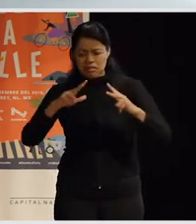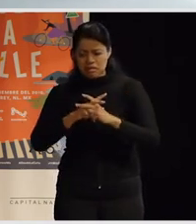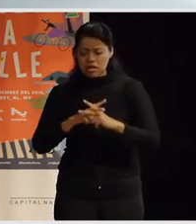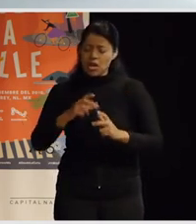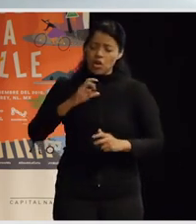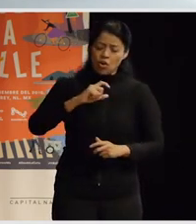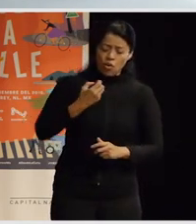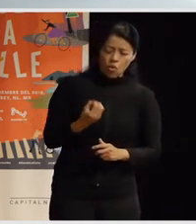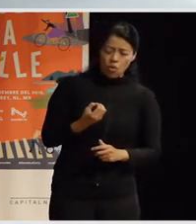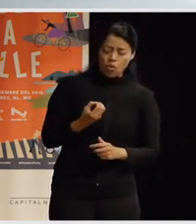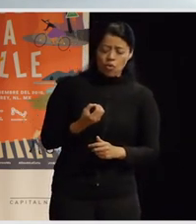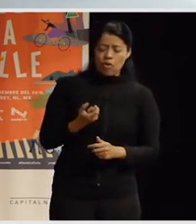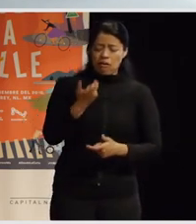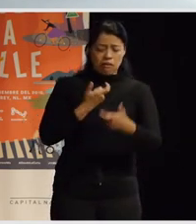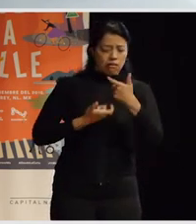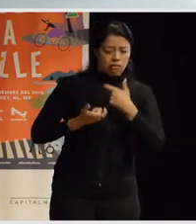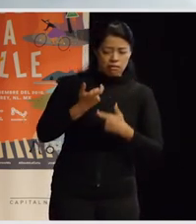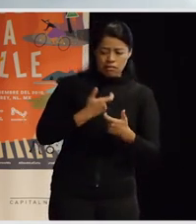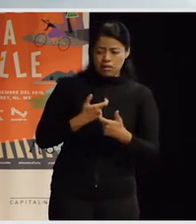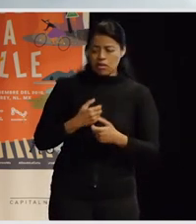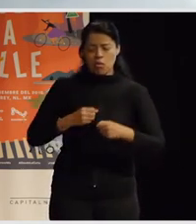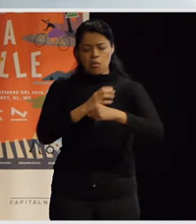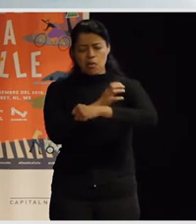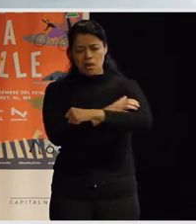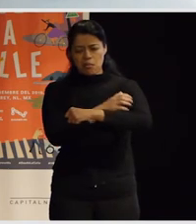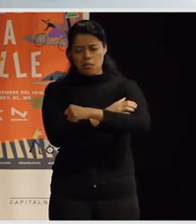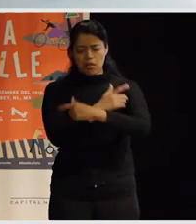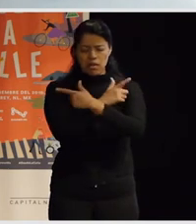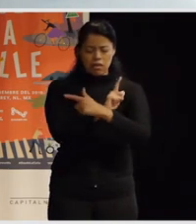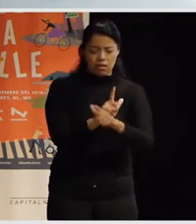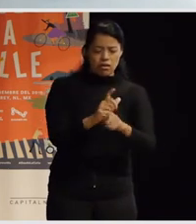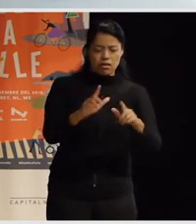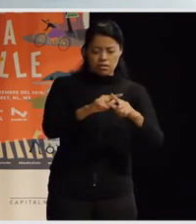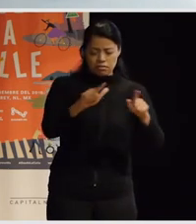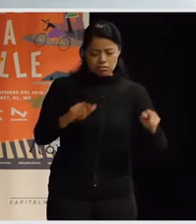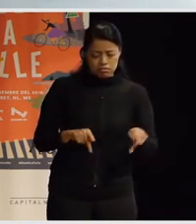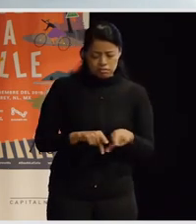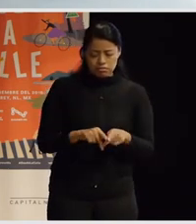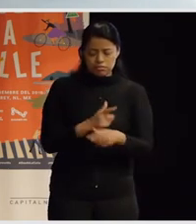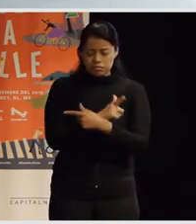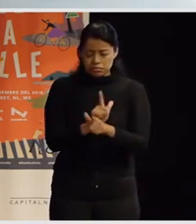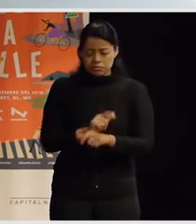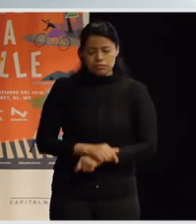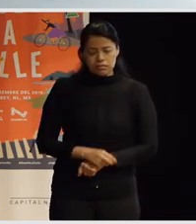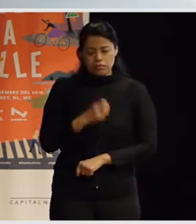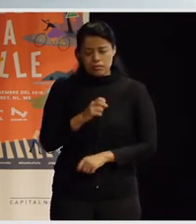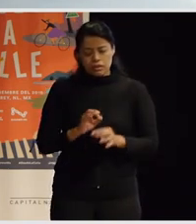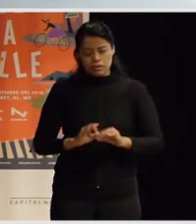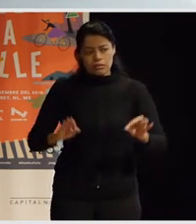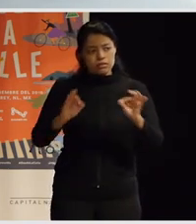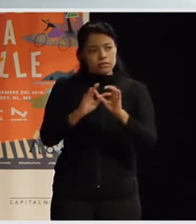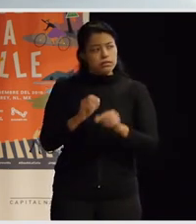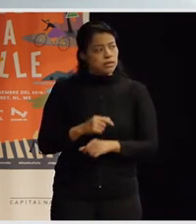autonomía económica o el poder acceder libremente a los espacios, ¿no? Y yo creo que eso es una cuestión importante y luego